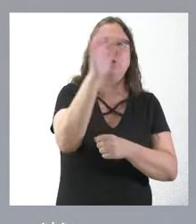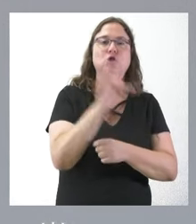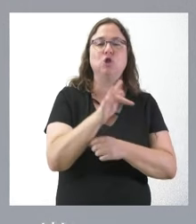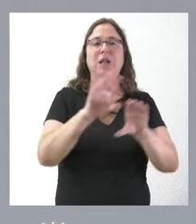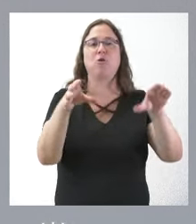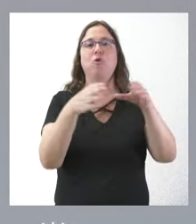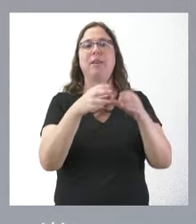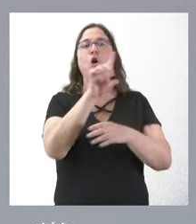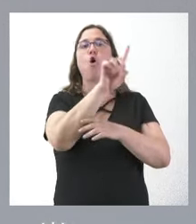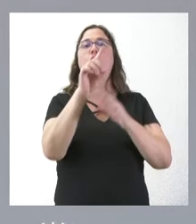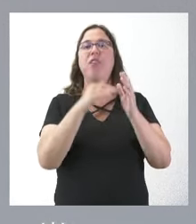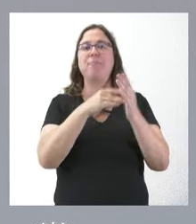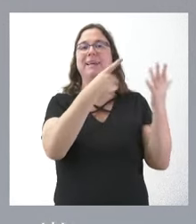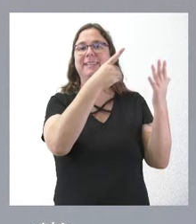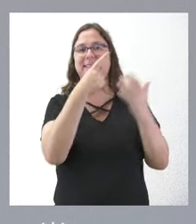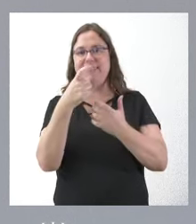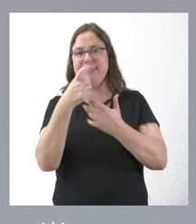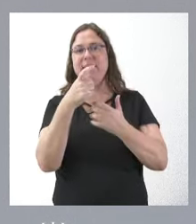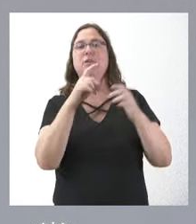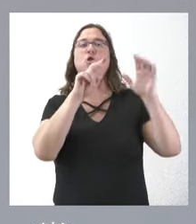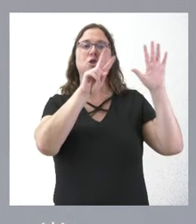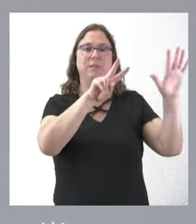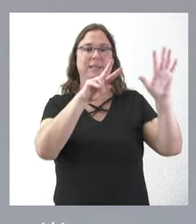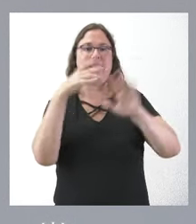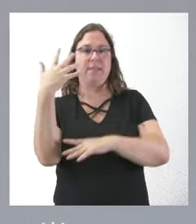públicos de 11.675.